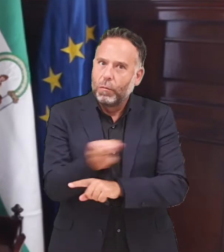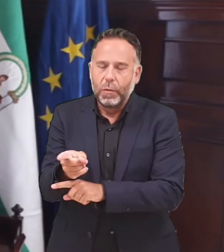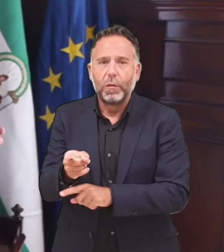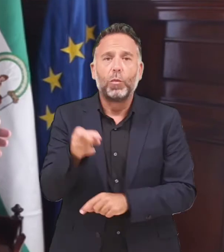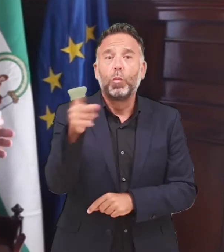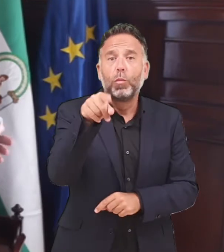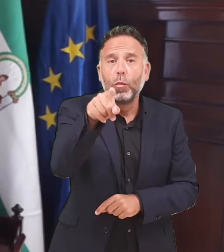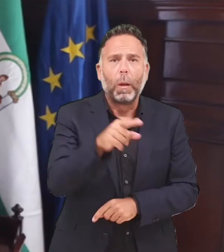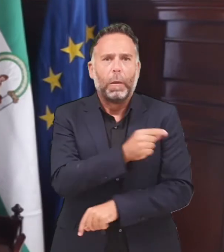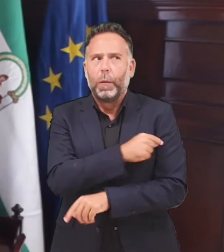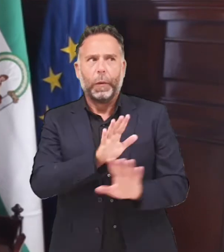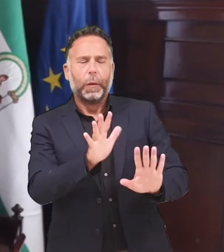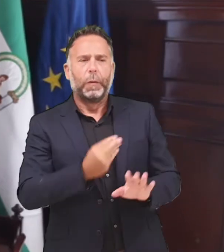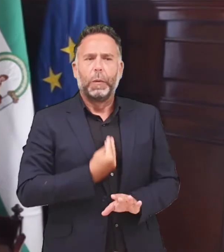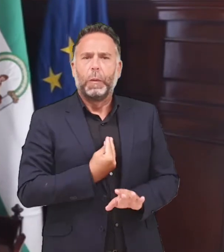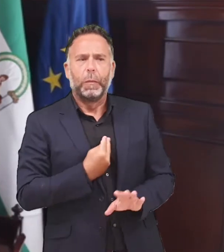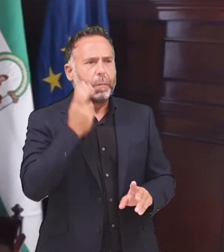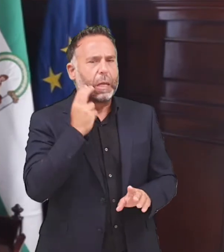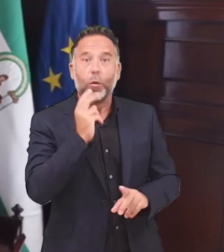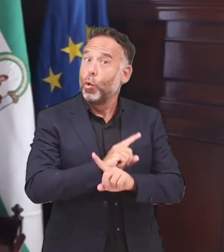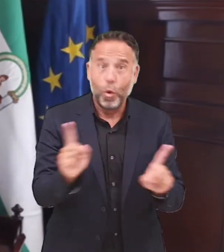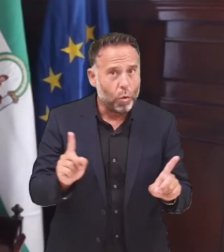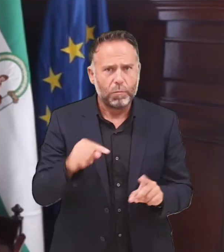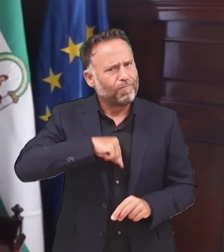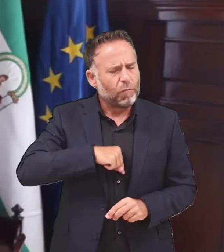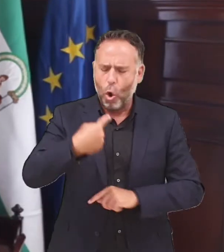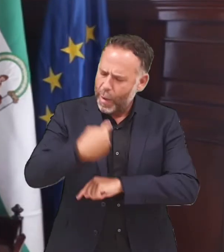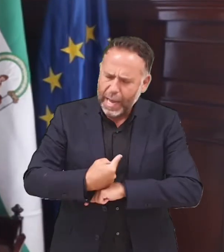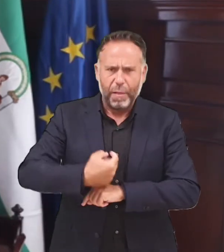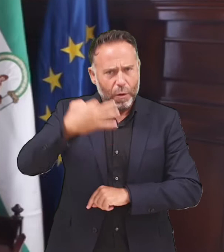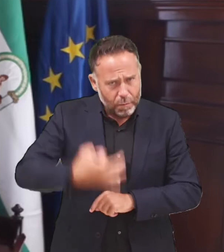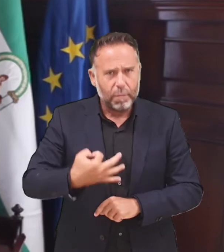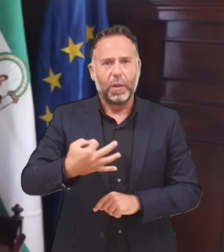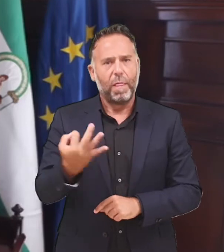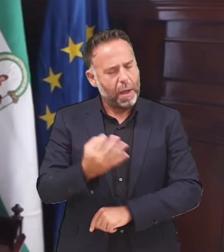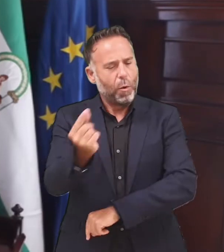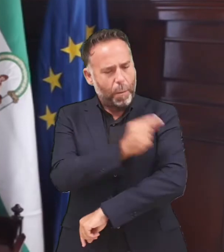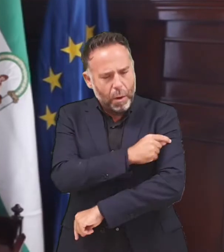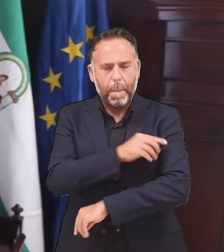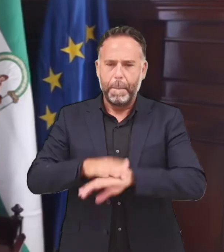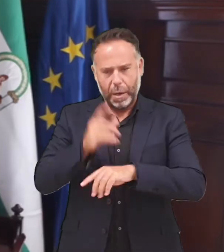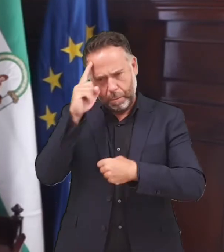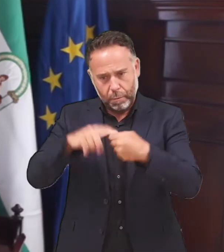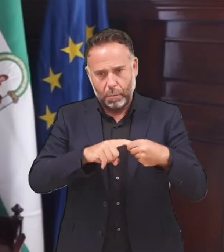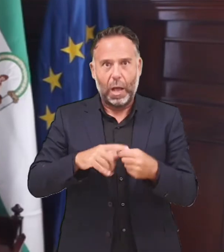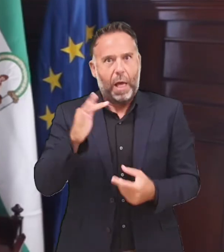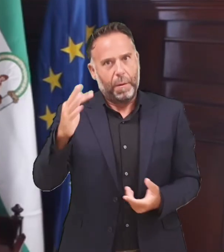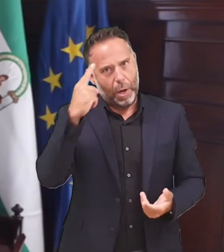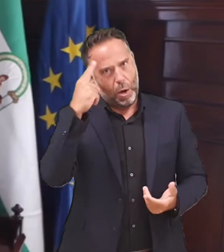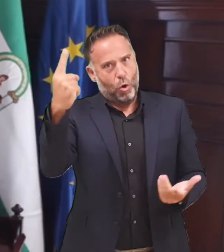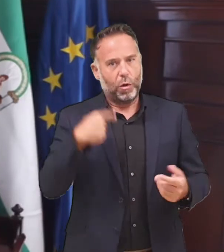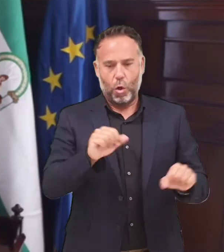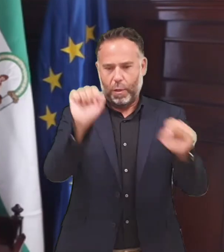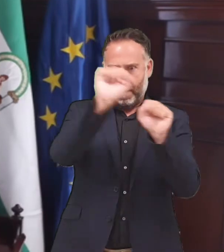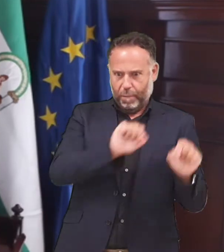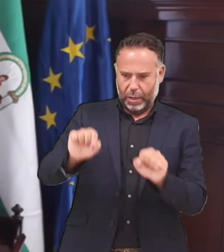nadie deje de vacunarse, que entienda que es una obligación ética y además una lógica